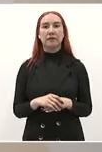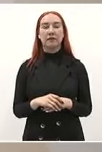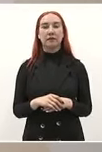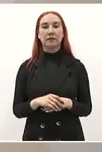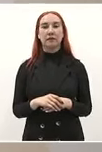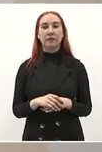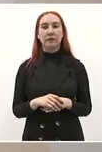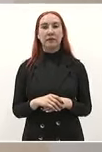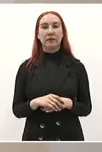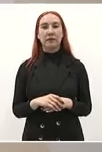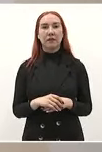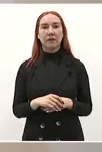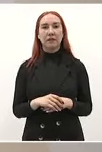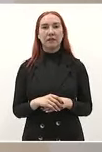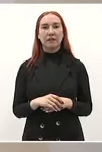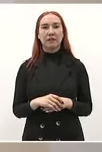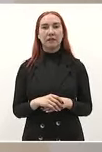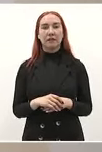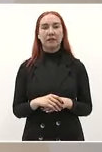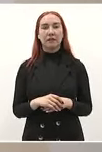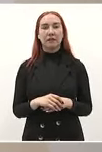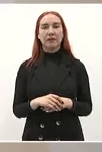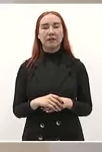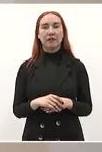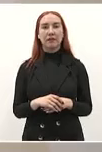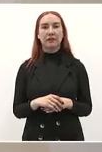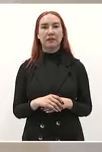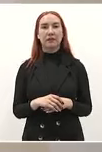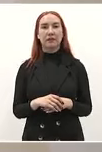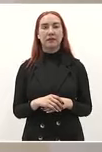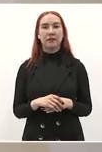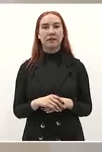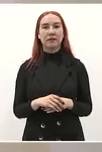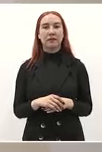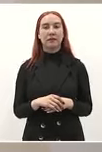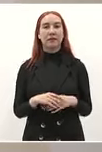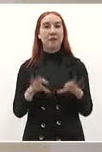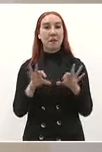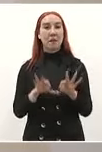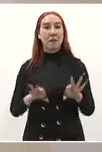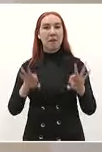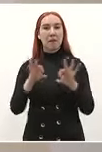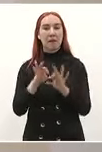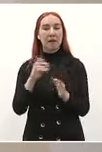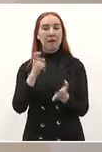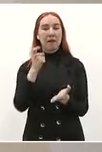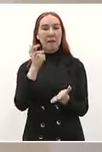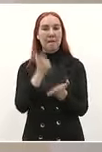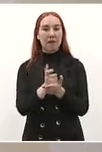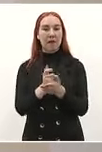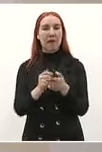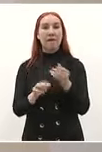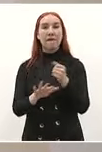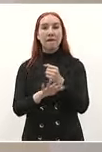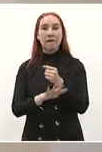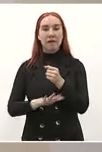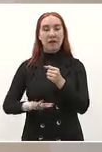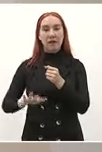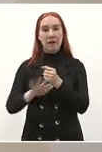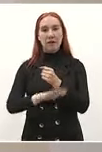se respete un salario mínimo para los maestros